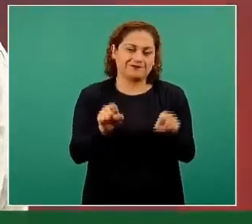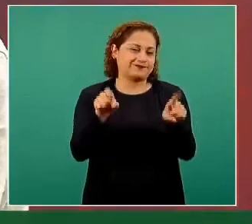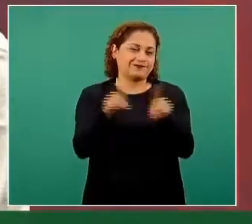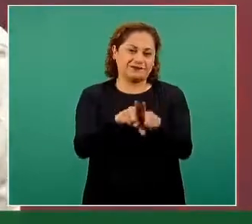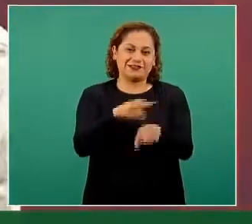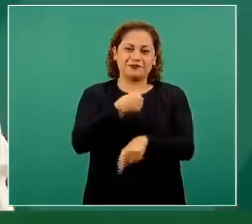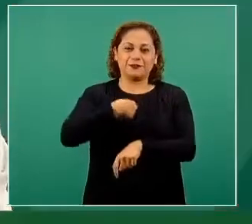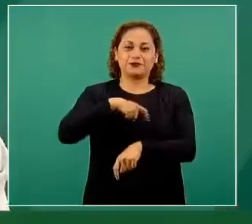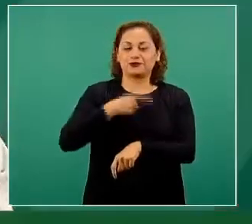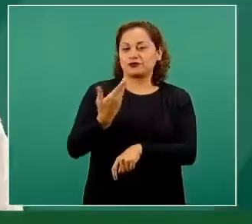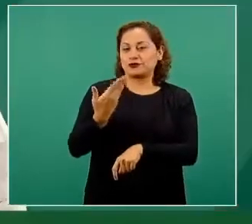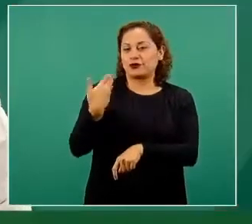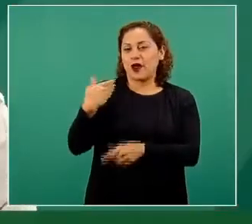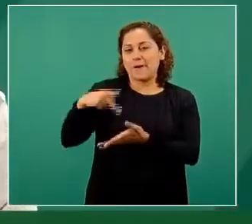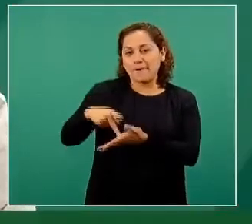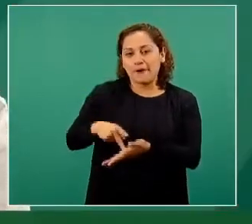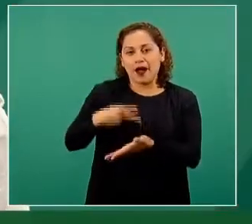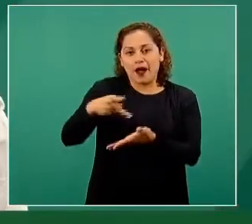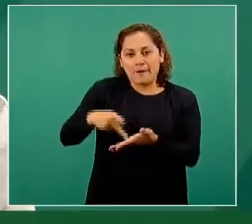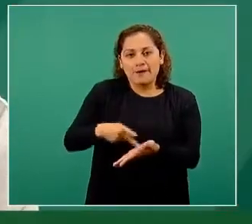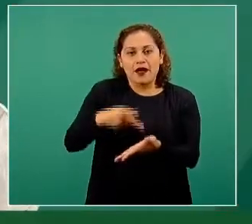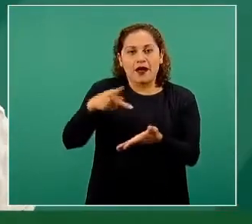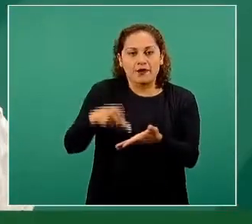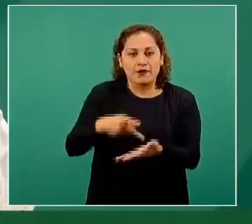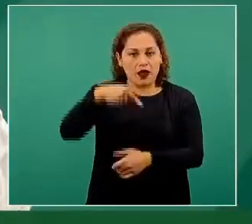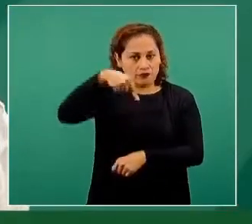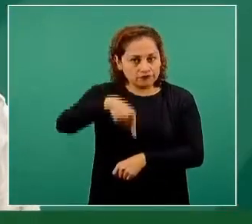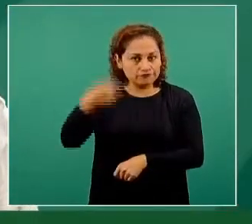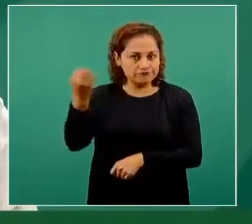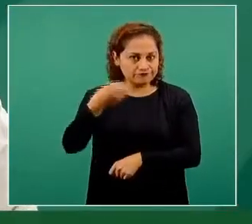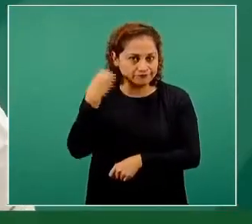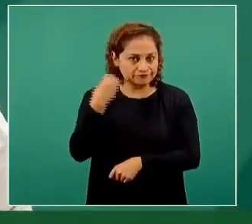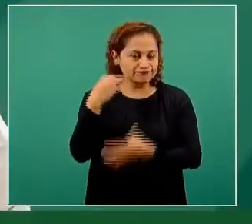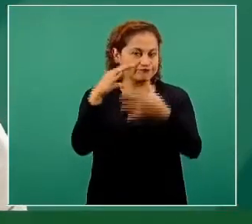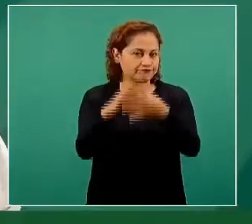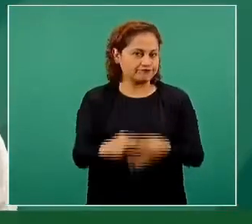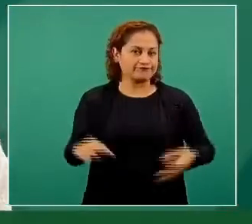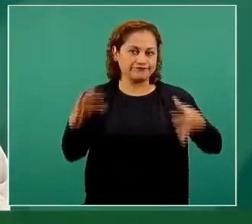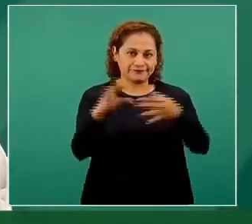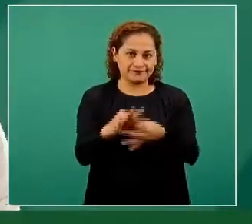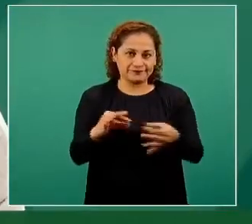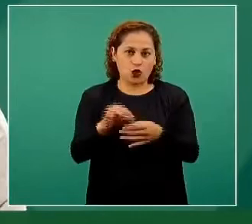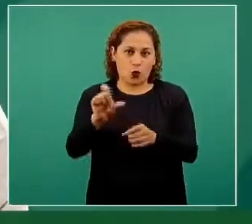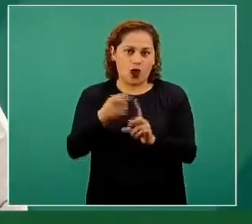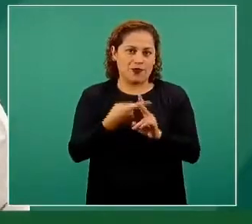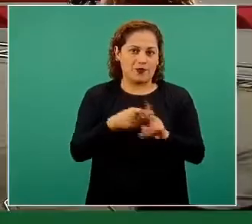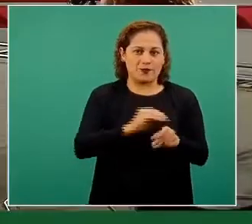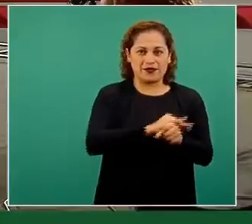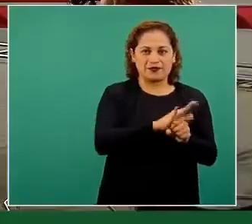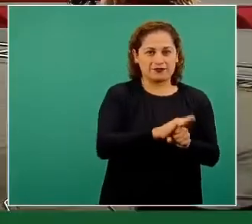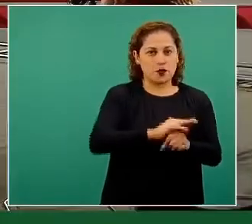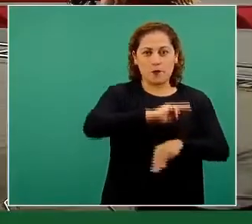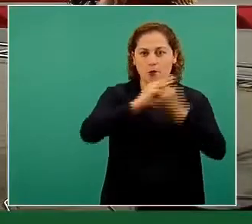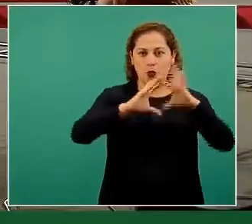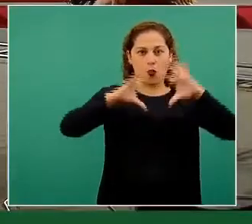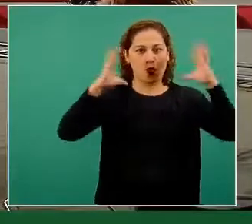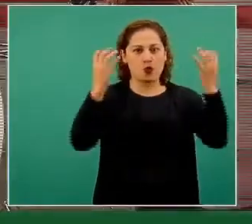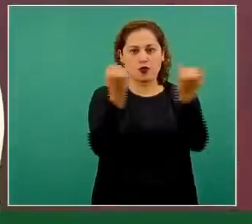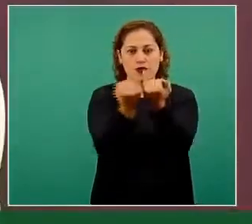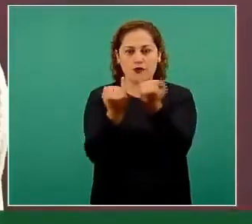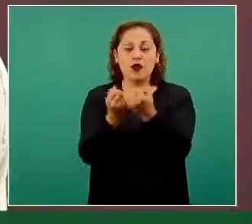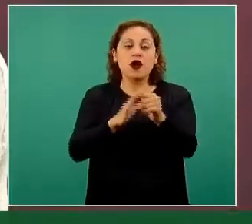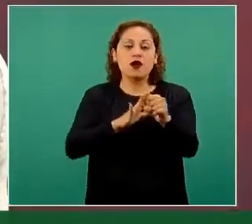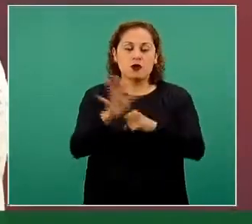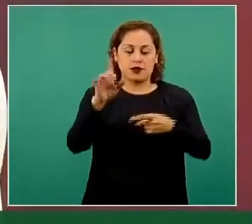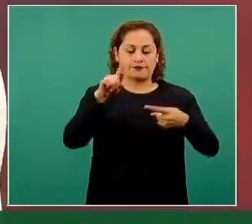estado anunciando aquí, comentando aquí, desde el inicio de la epidemia, son las que se usan en todo el mundo. Lavado